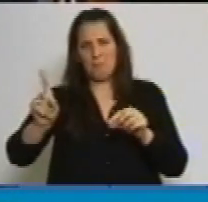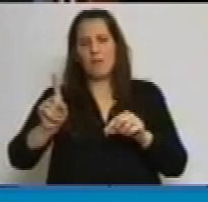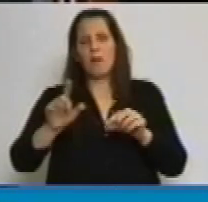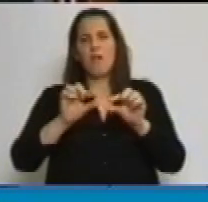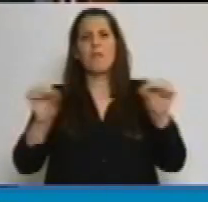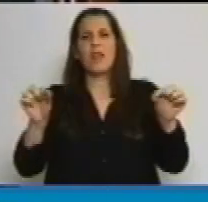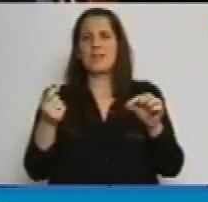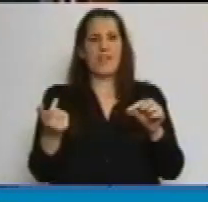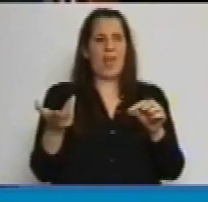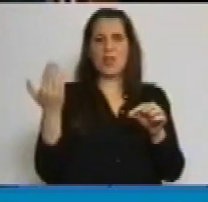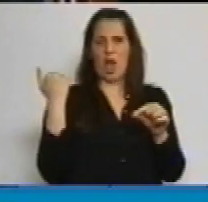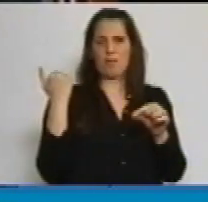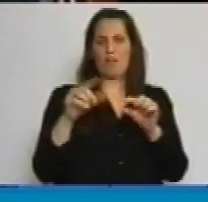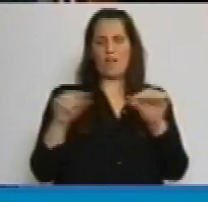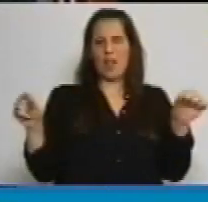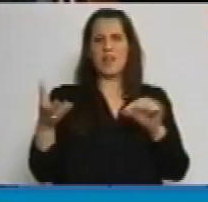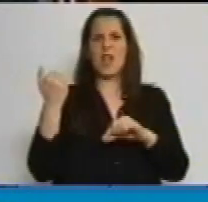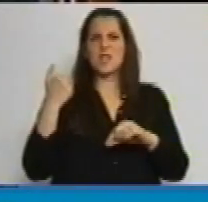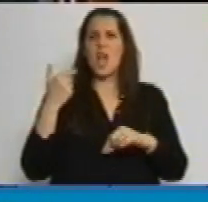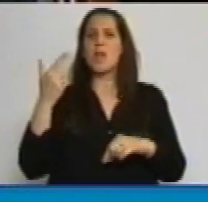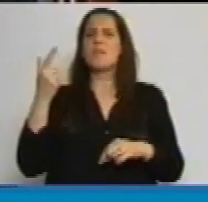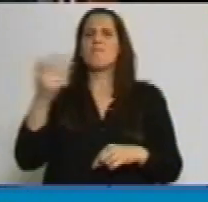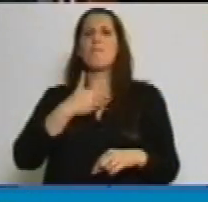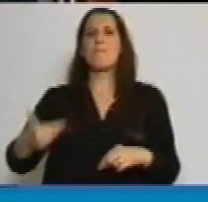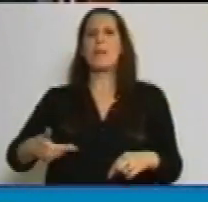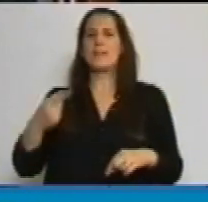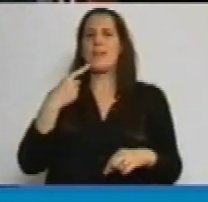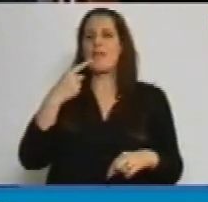una frase de ayer, de la Presidenta de la República.